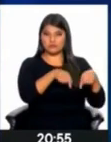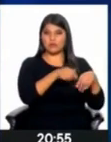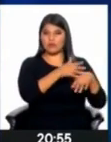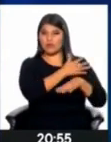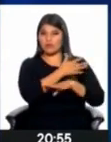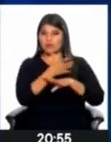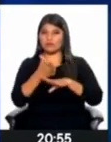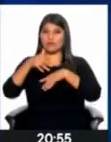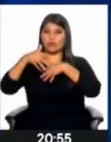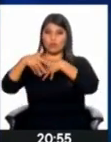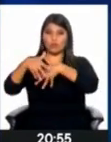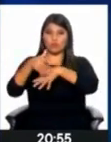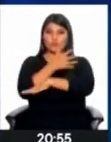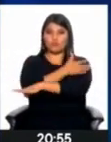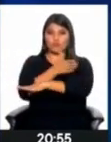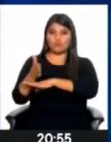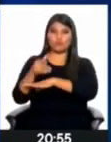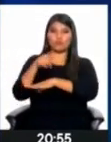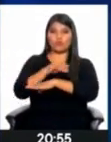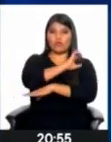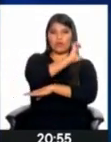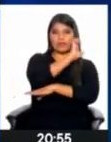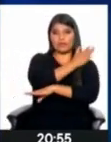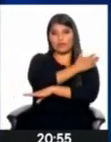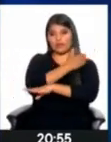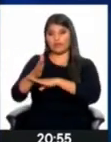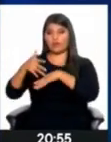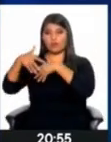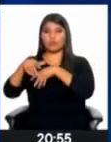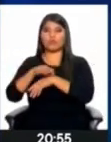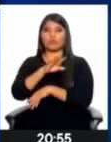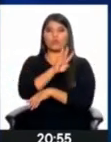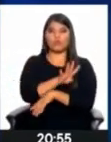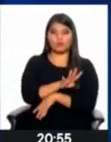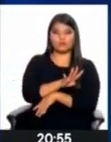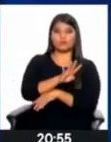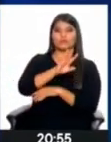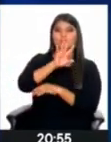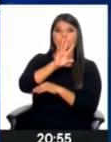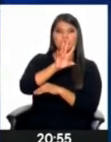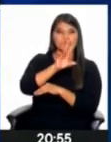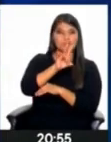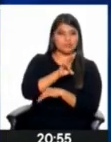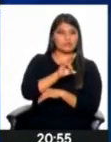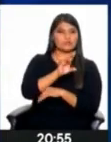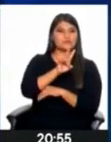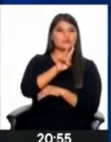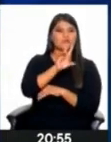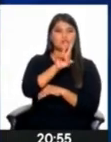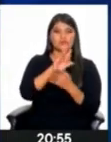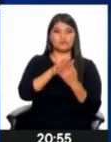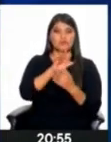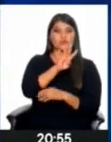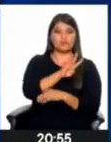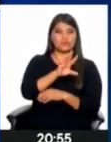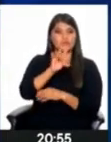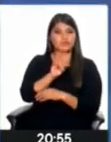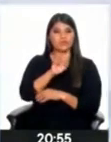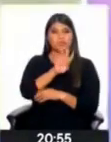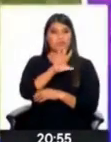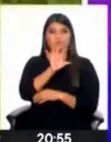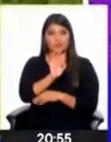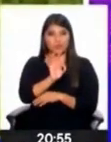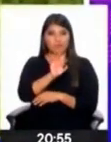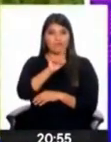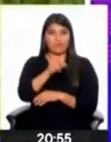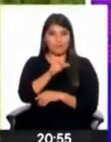julio se registraron 4.749 casos de violación sexual en menores de 17 años.